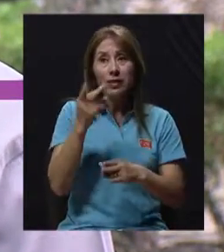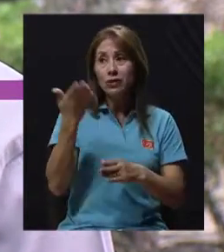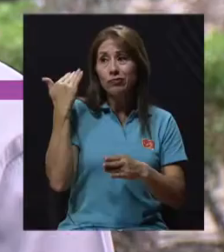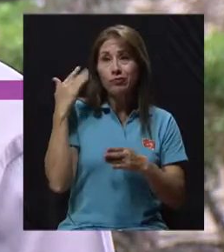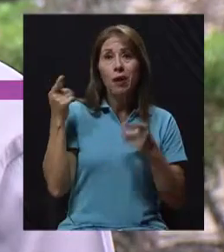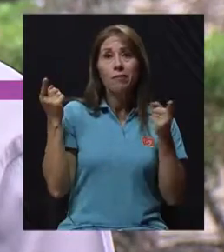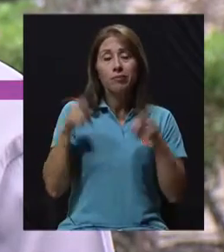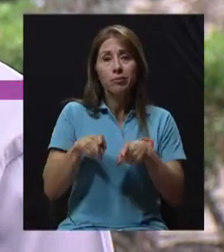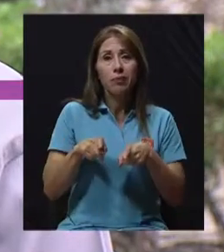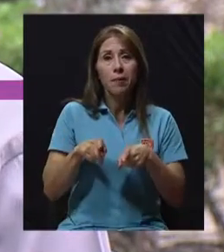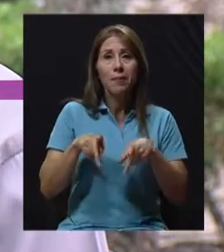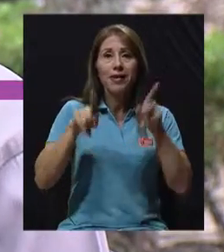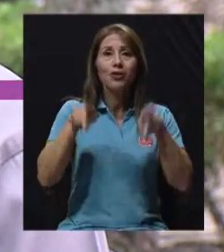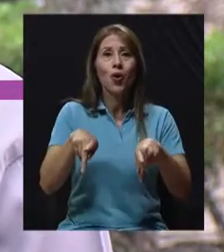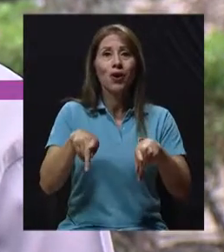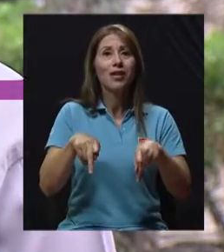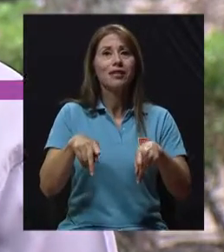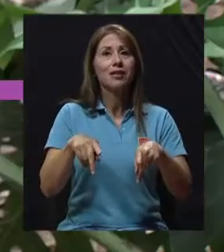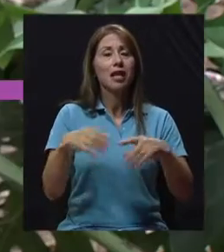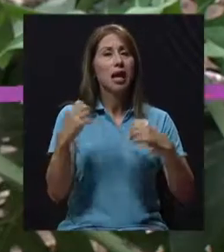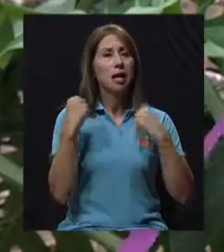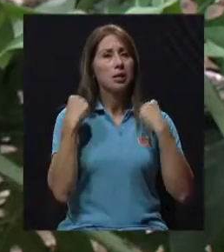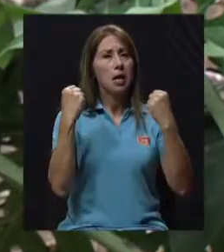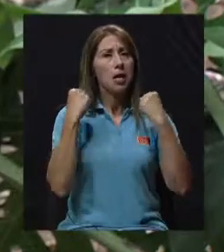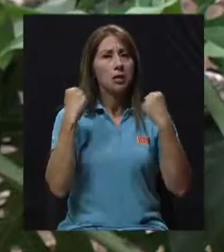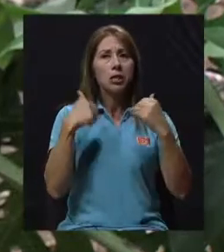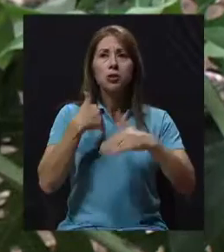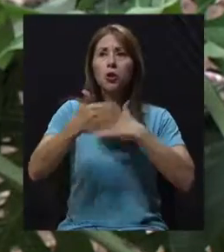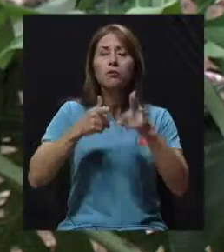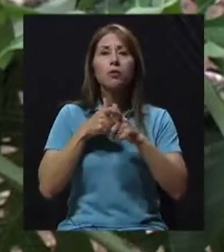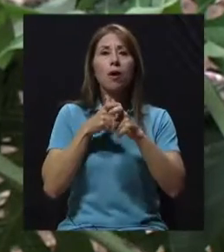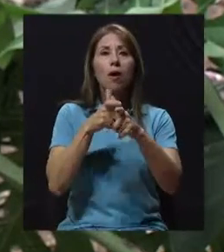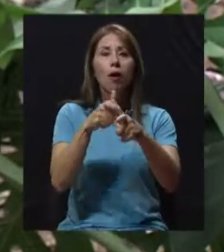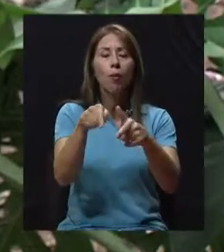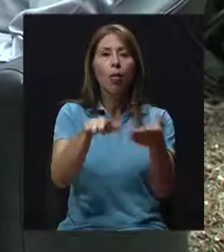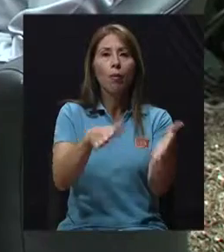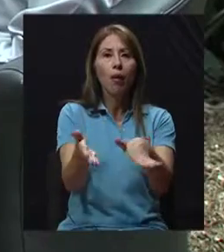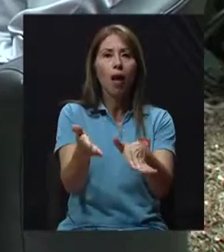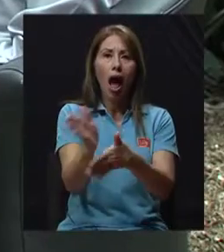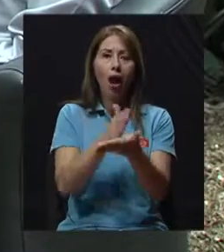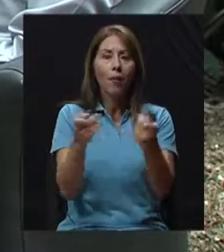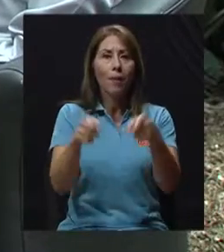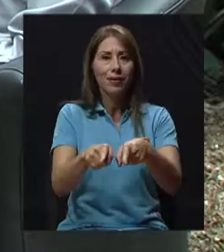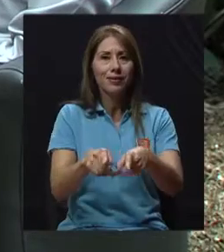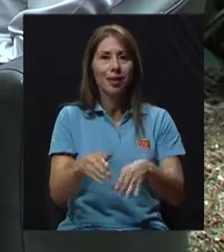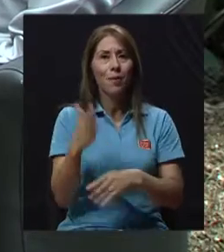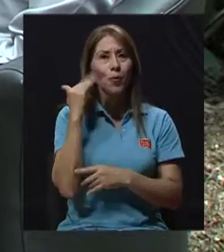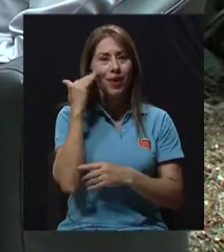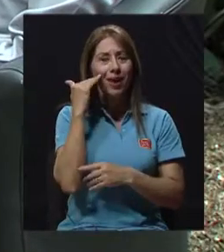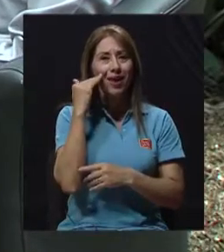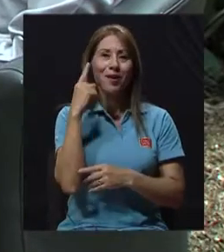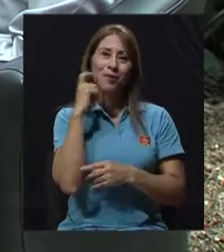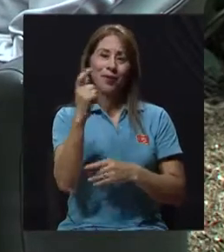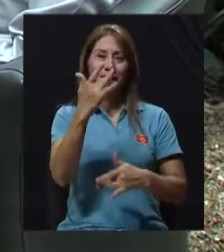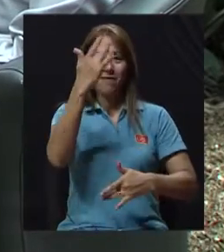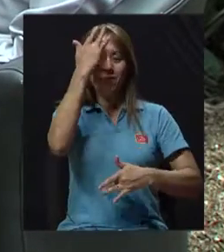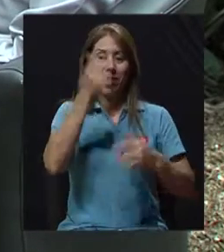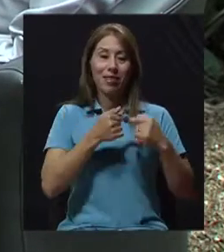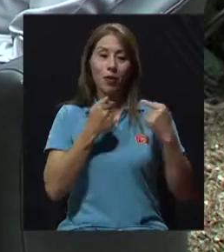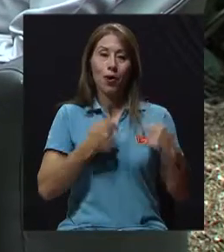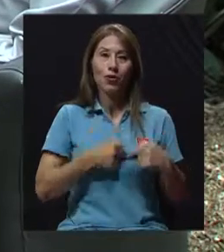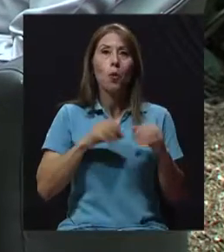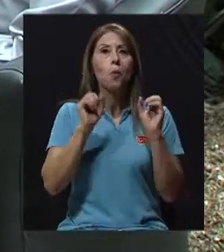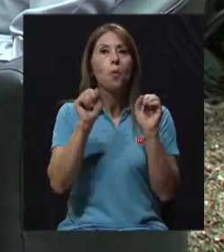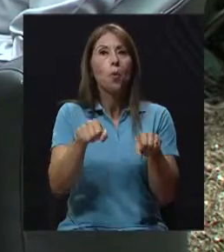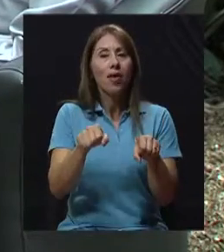muy lamentables de personas que hacen ejercicio y que tienen ahí algún evento porque la enfermedad es multifactorial, no